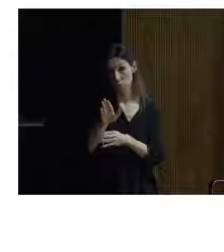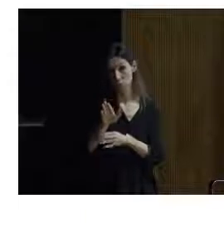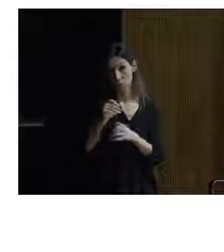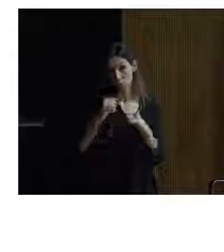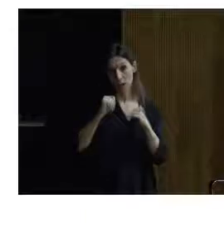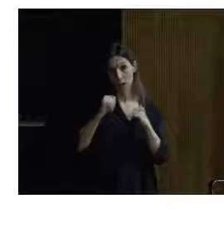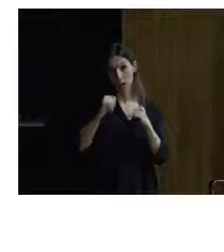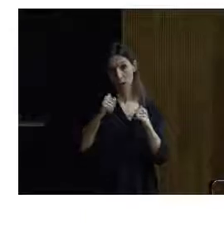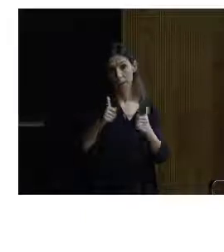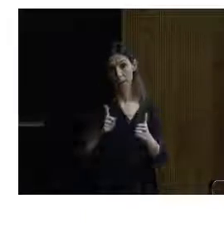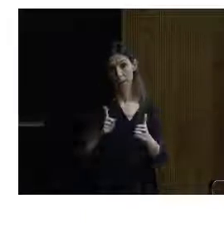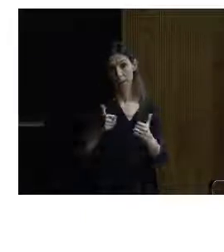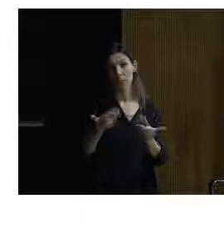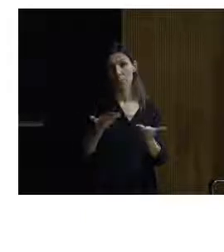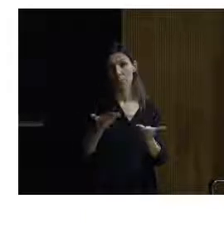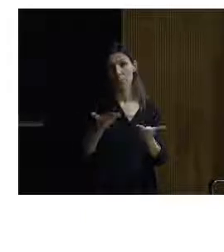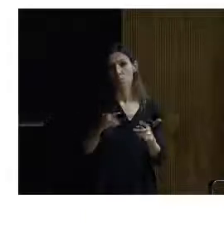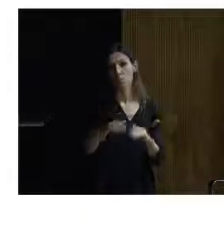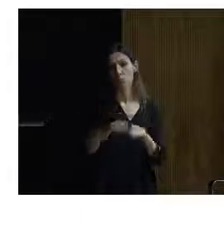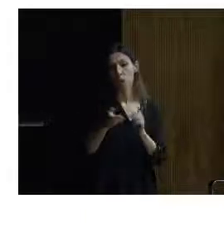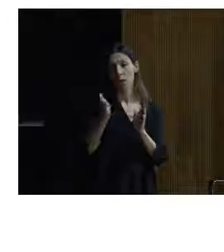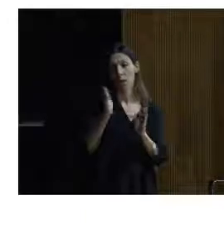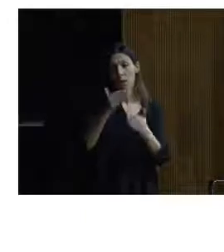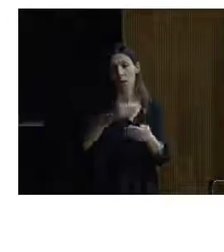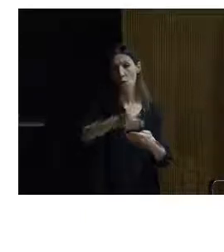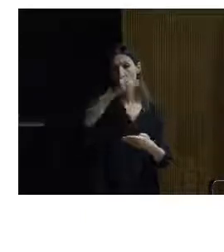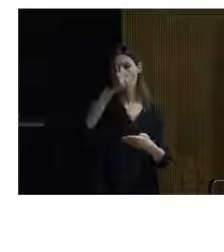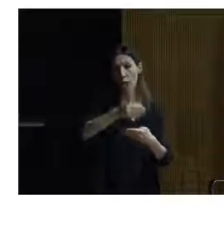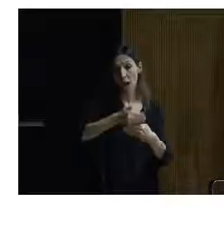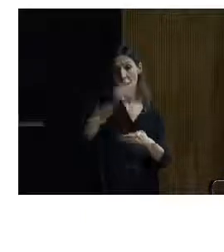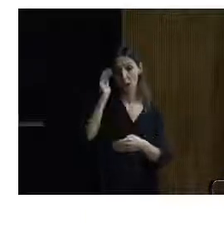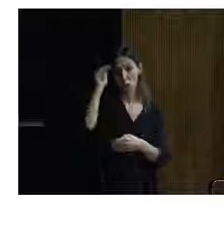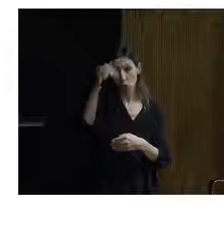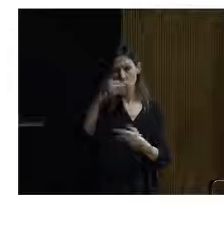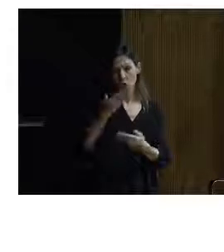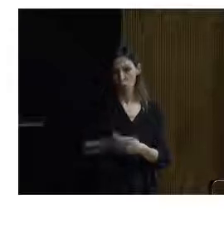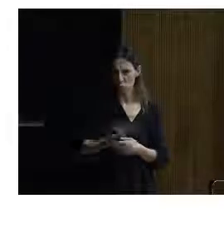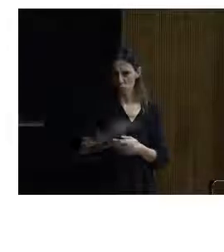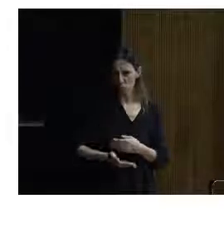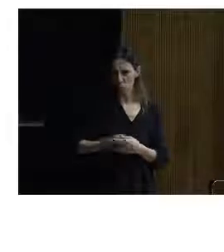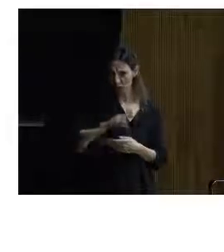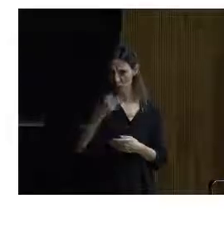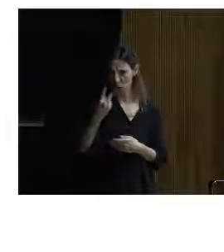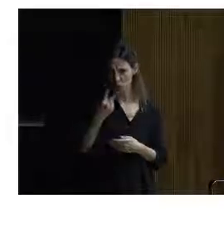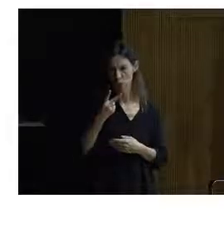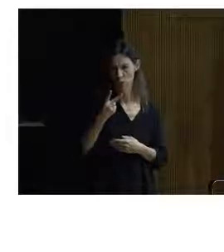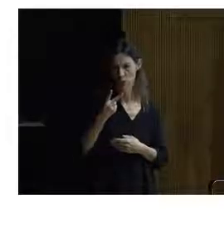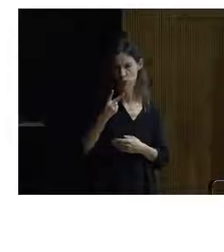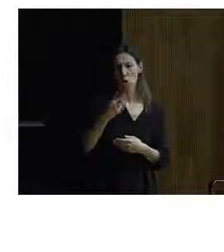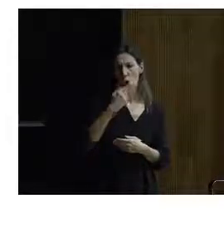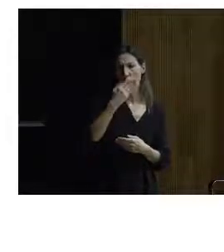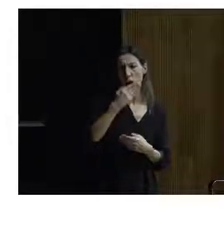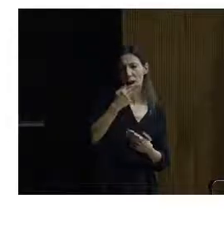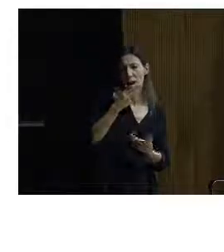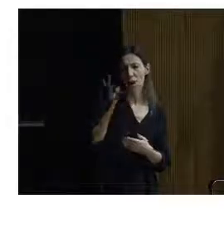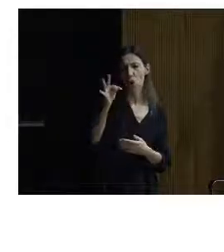tratamientos de dos fachadas románicas, importantísimas las dos. La colegiata de Toro y la